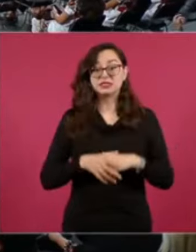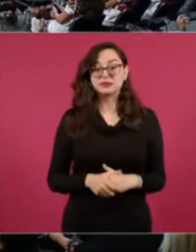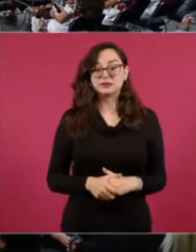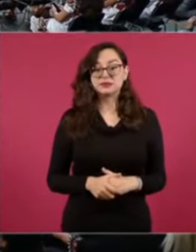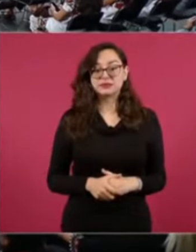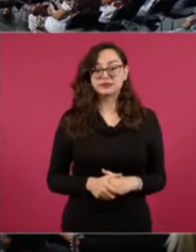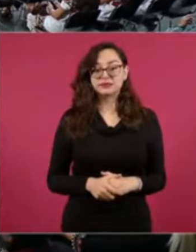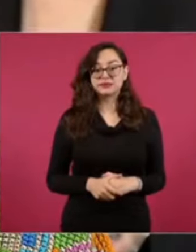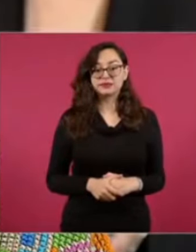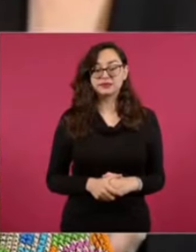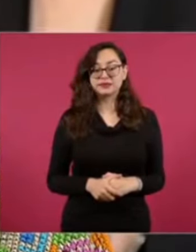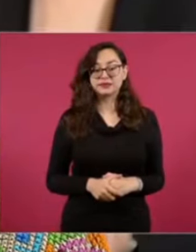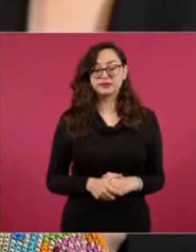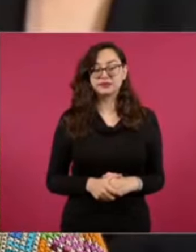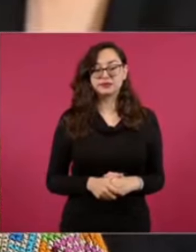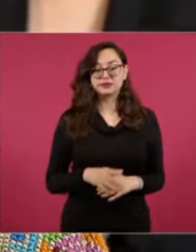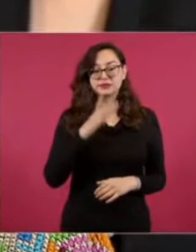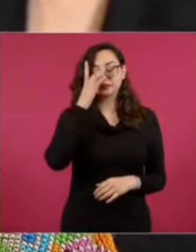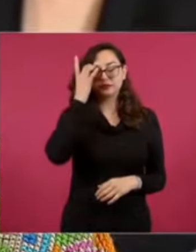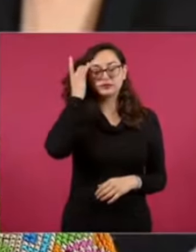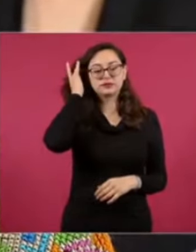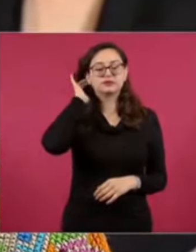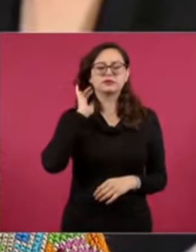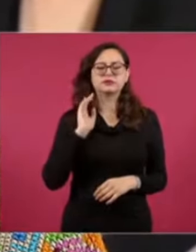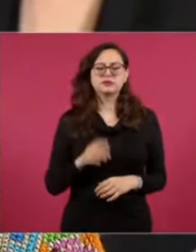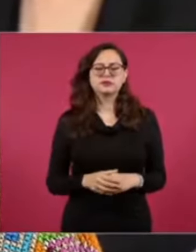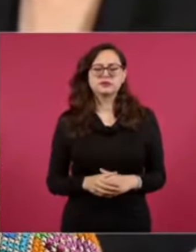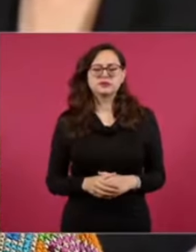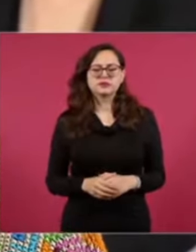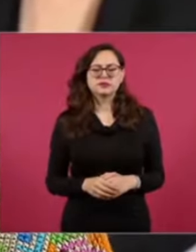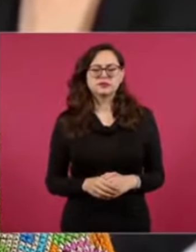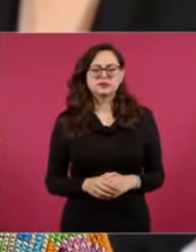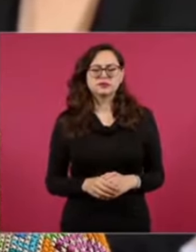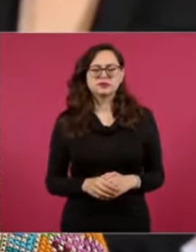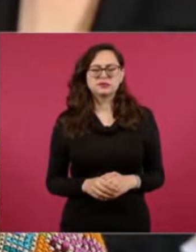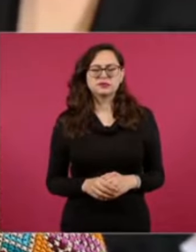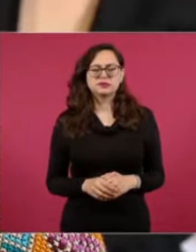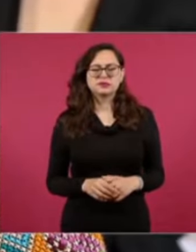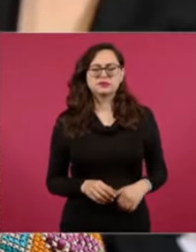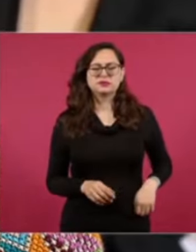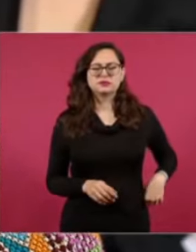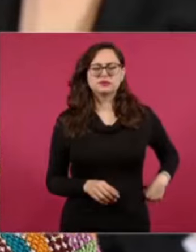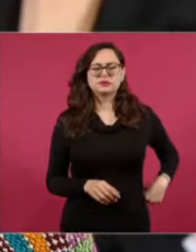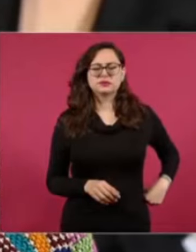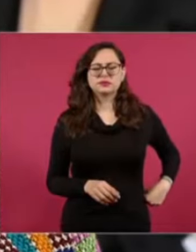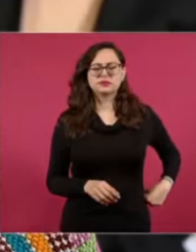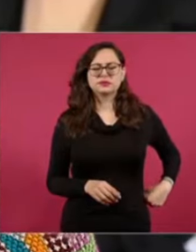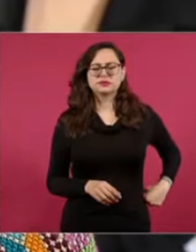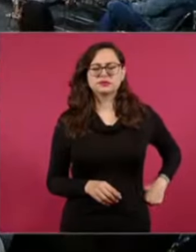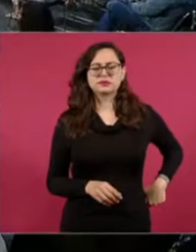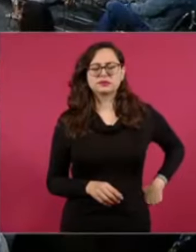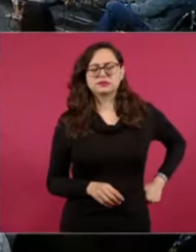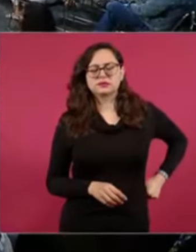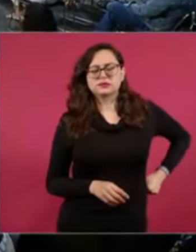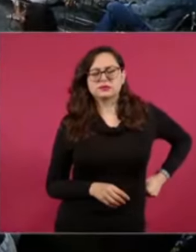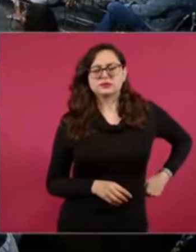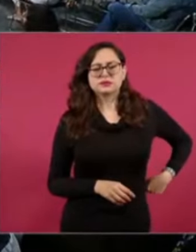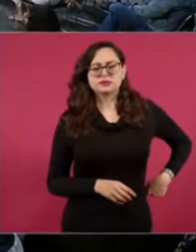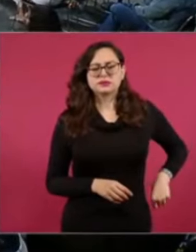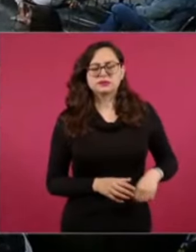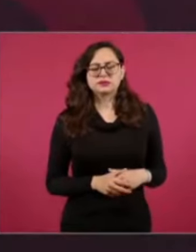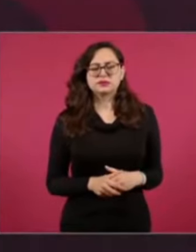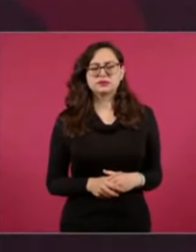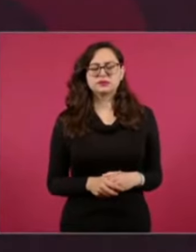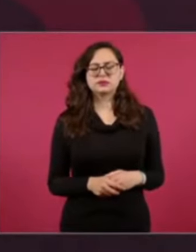aeropuerto internacional. Tulum. Ya tiene casi seiscientos mil pasajeros. hoy. Se da a conocer que Detroit. Hace allá. También. Sí. Ya están llegando. Vuelos del